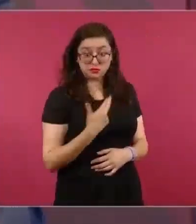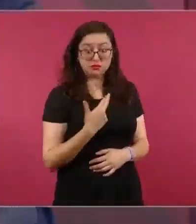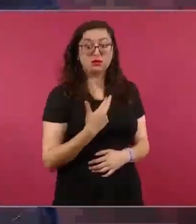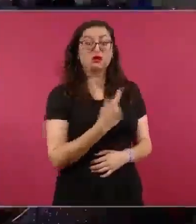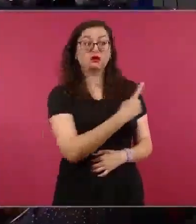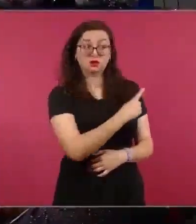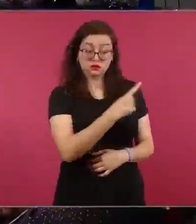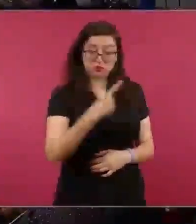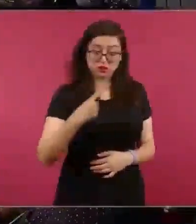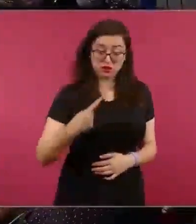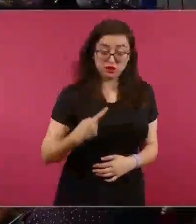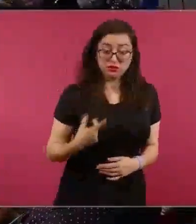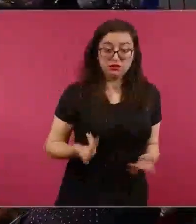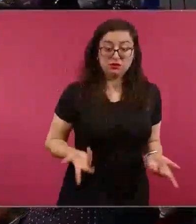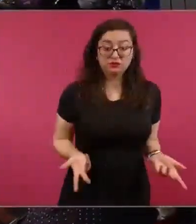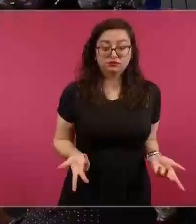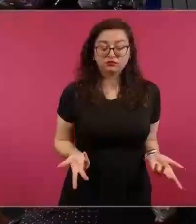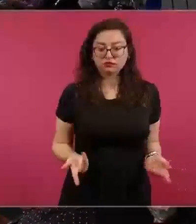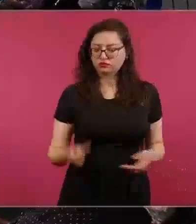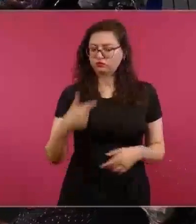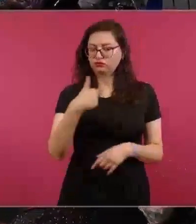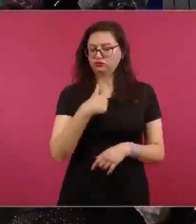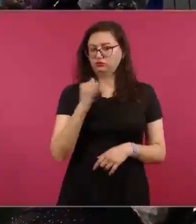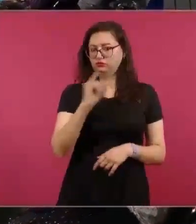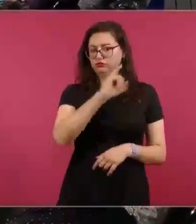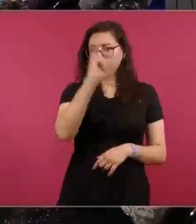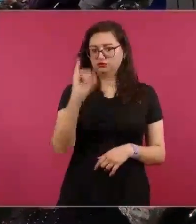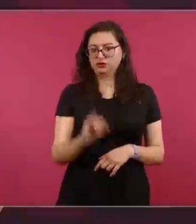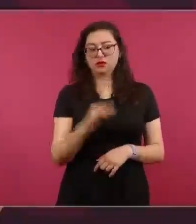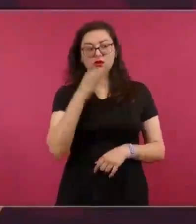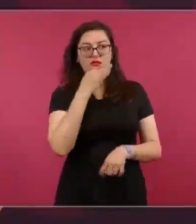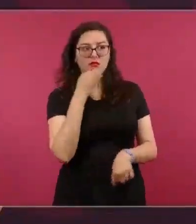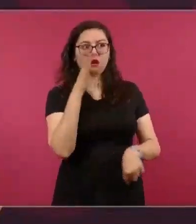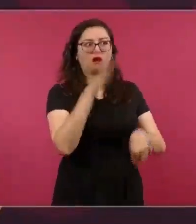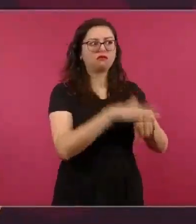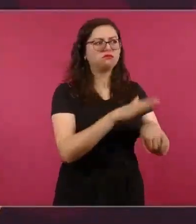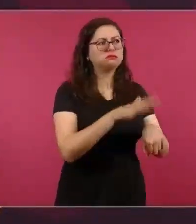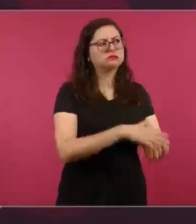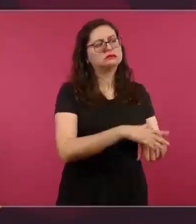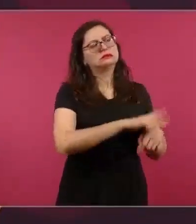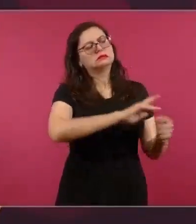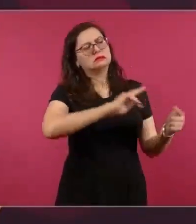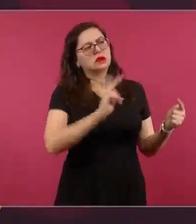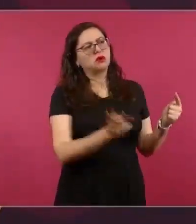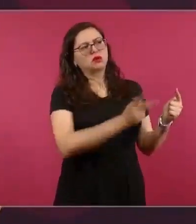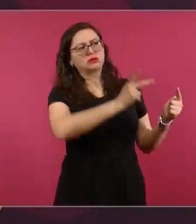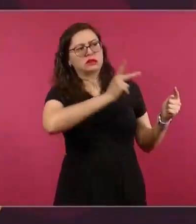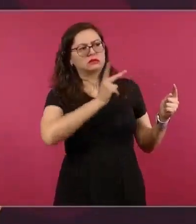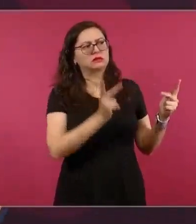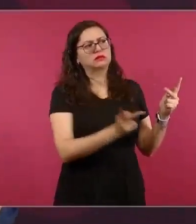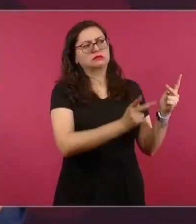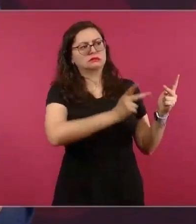Nosotros no les decimos ¿y por qué tienes a un candidato